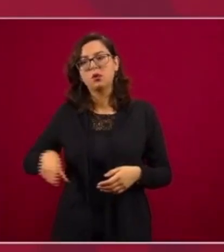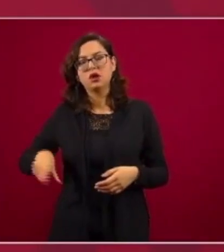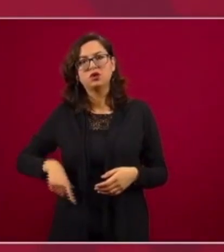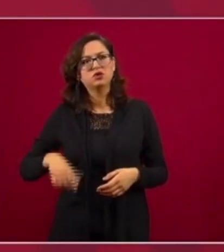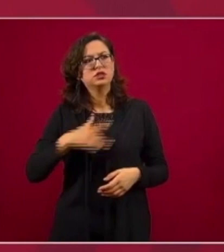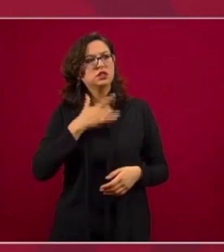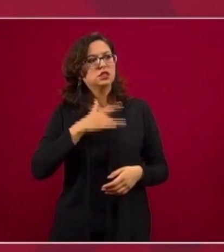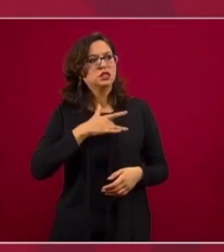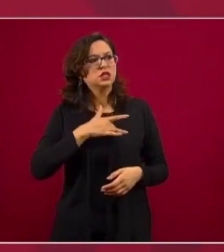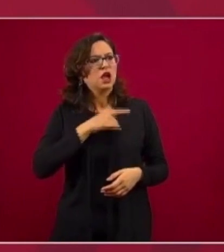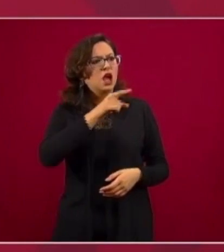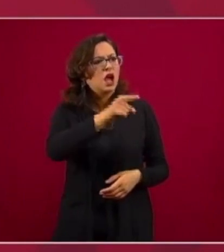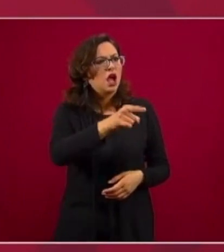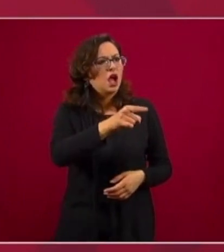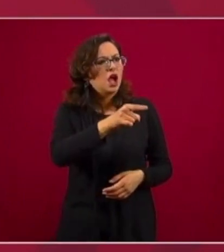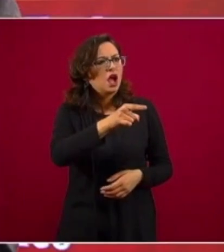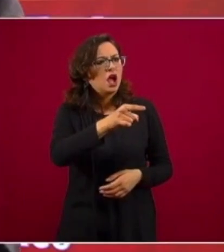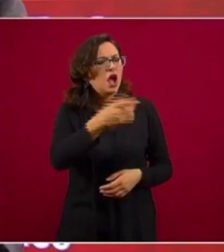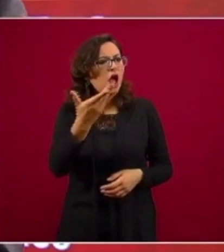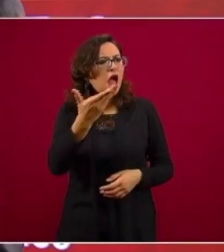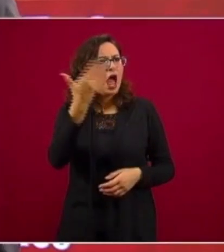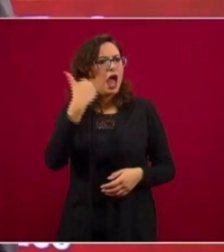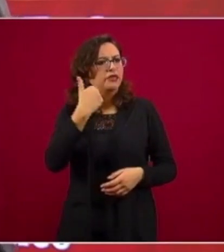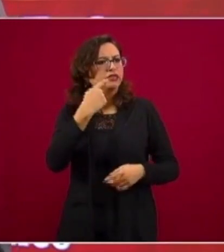estatizar lo que habían privatizado.